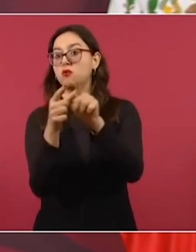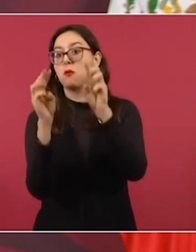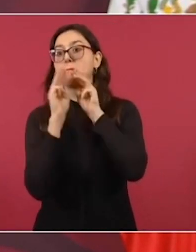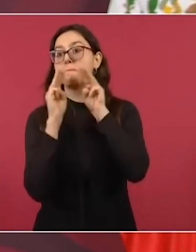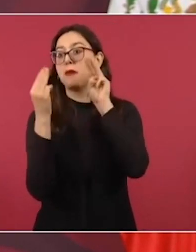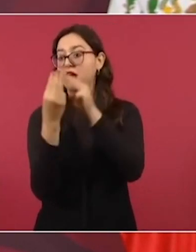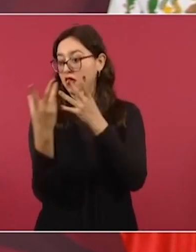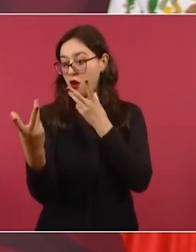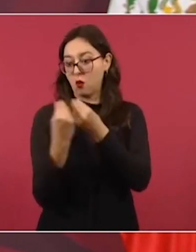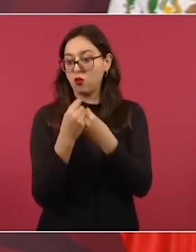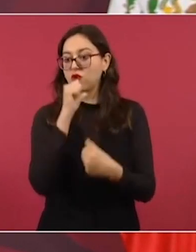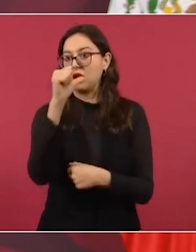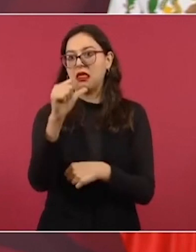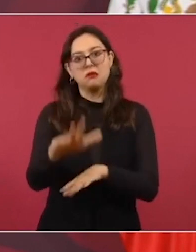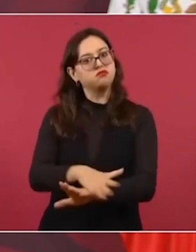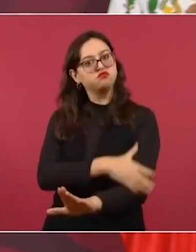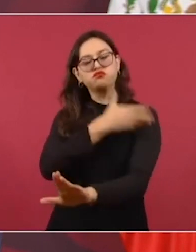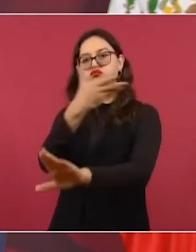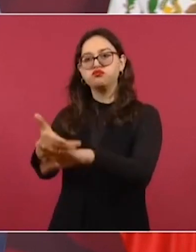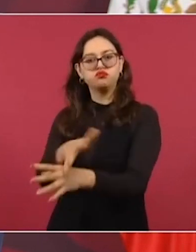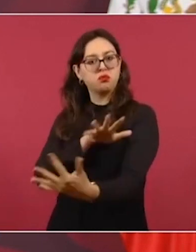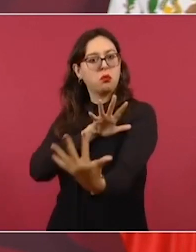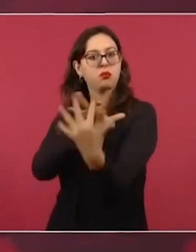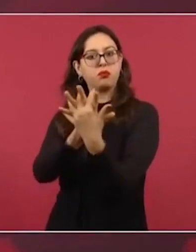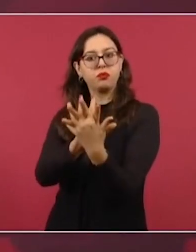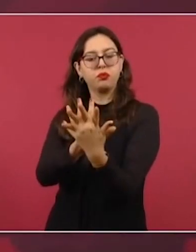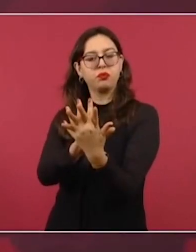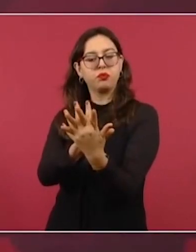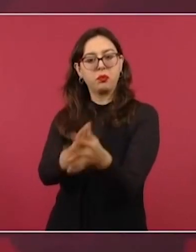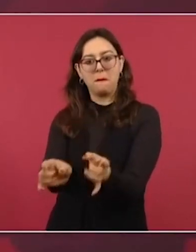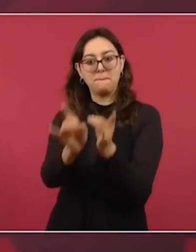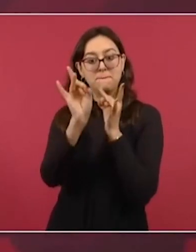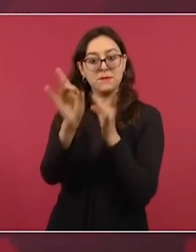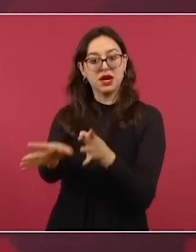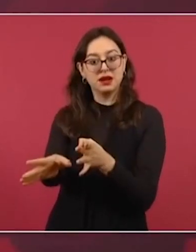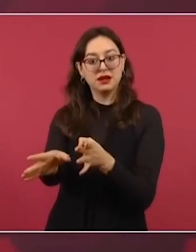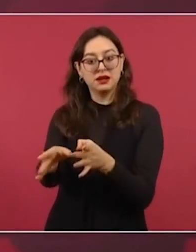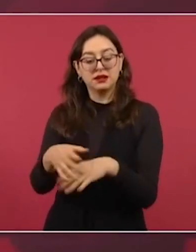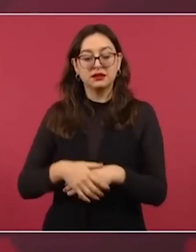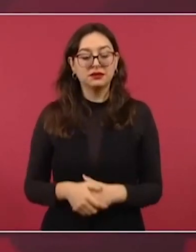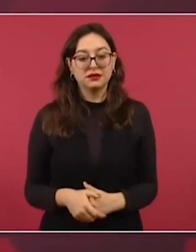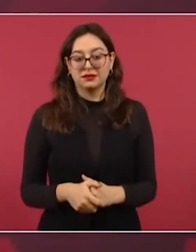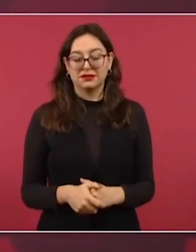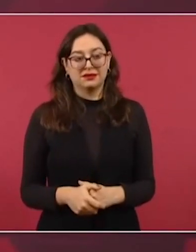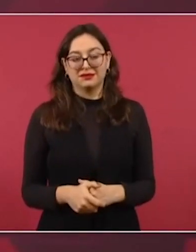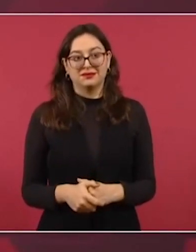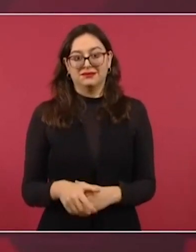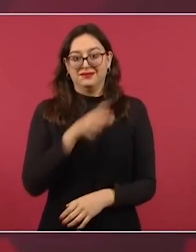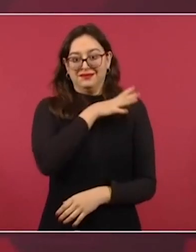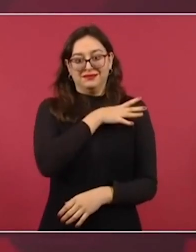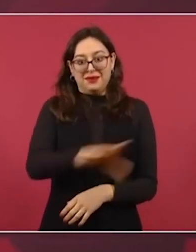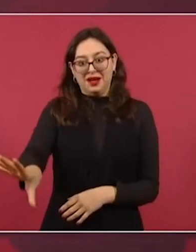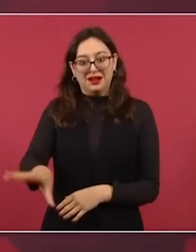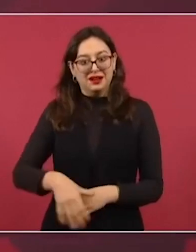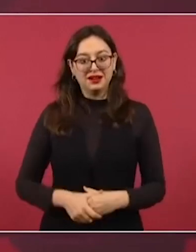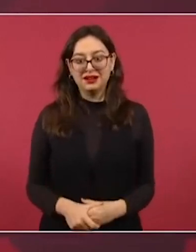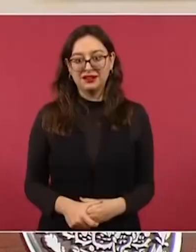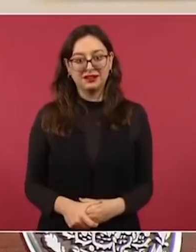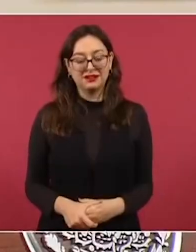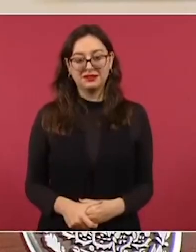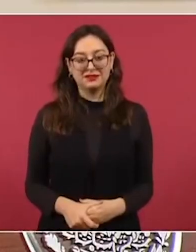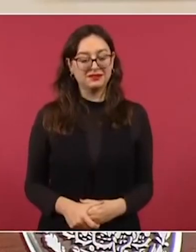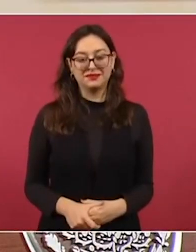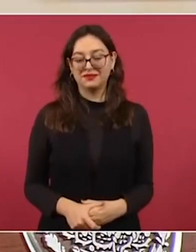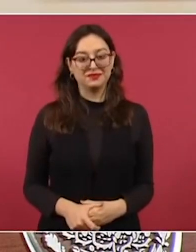Es algo increíble, es más